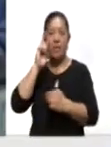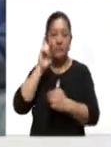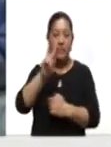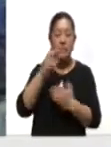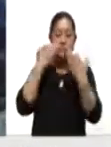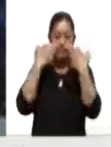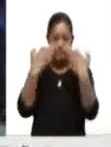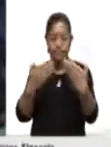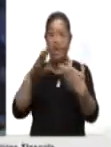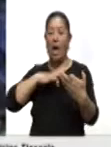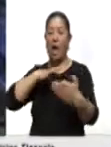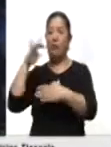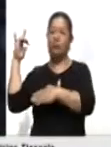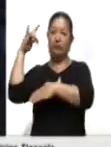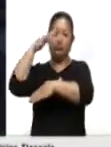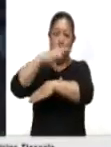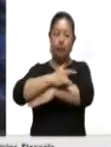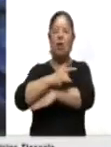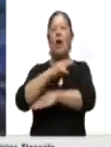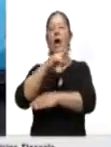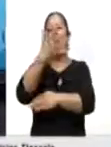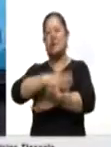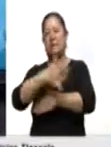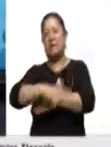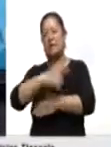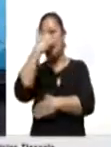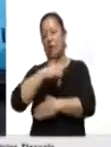la noche del martes al filo de las 22 hora local.